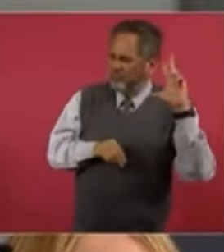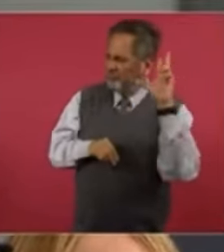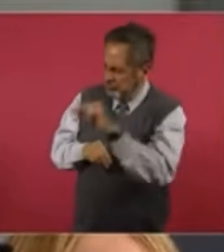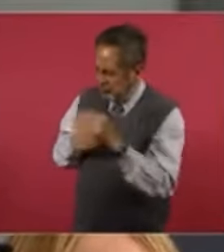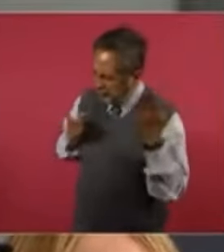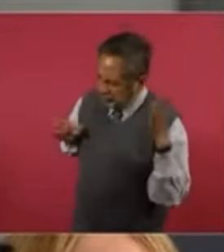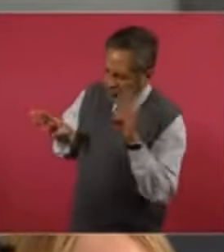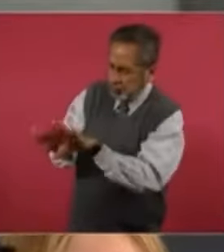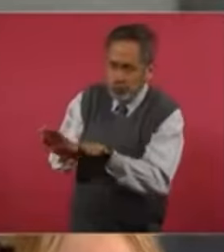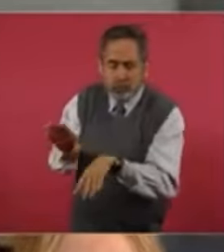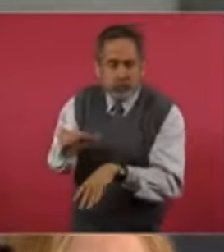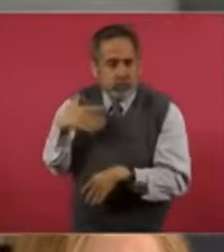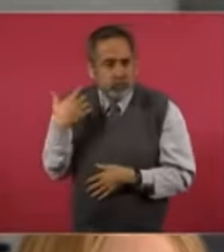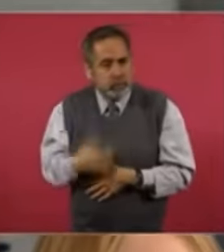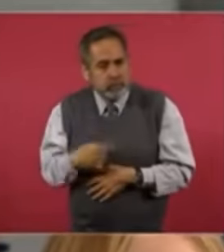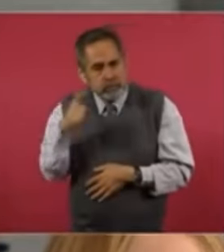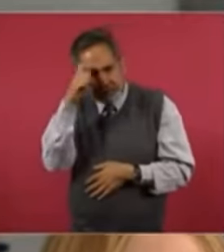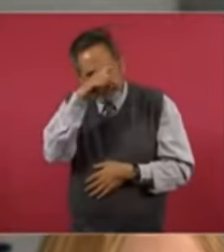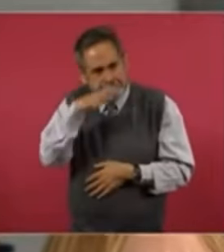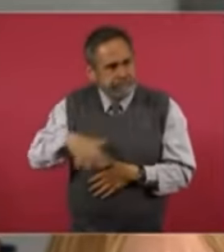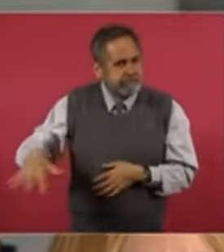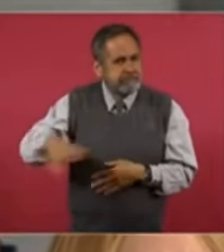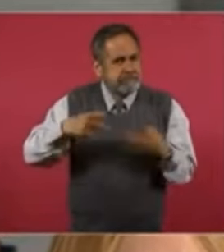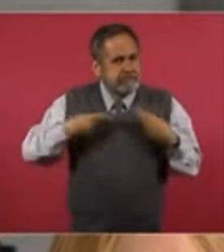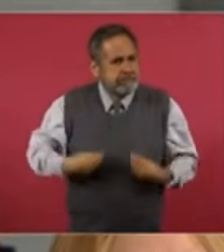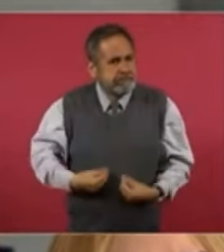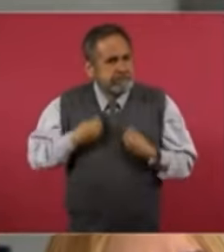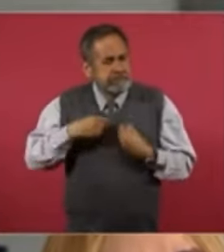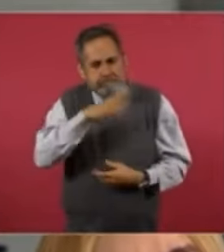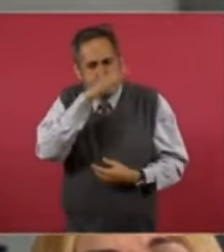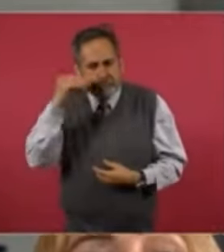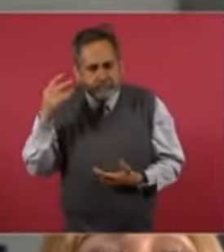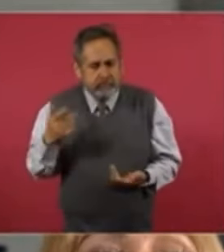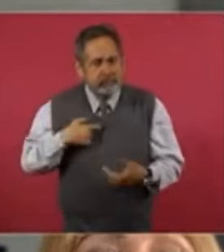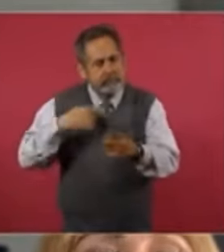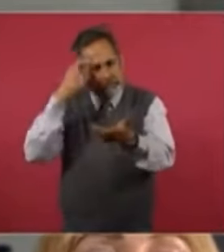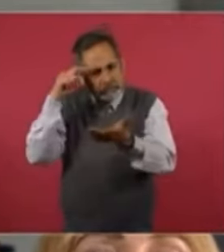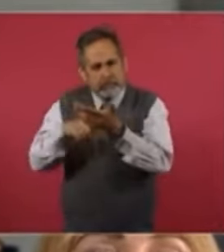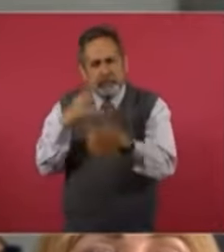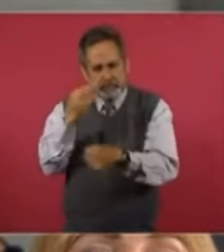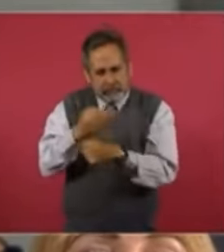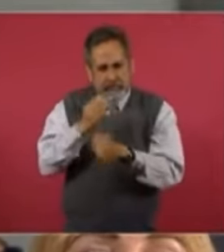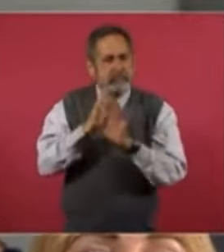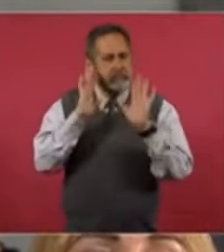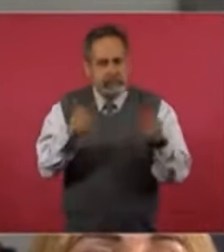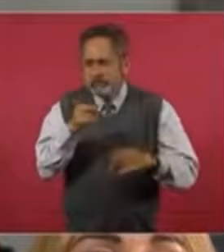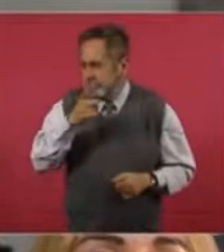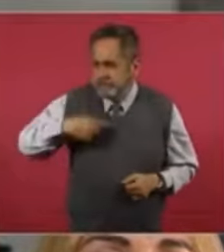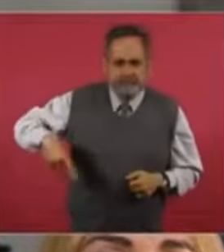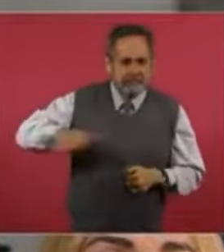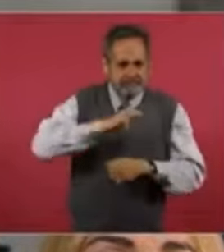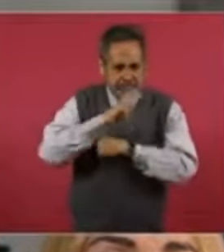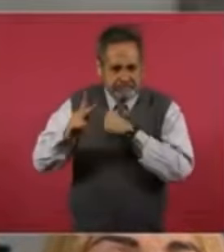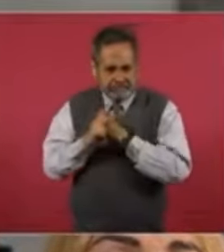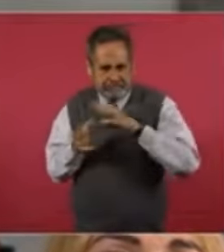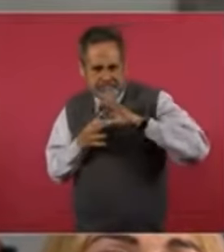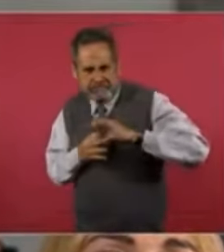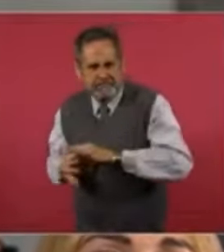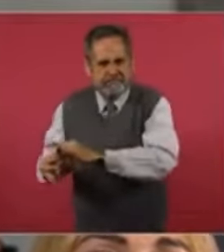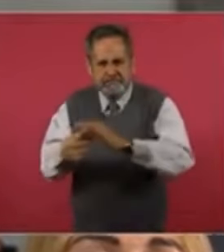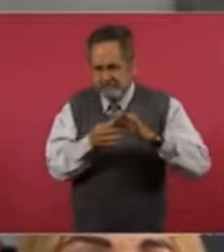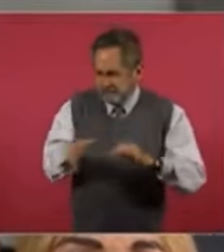difícil la vida de los cubanos. ¿Usted no cree que ya es hora de armar un mecanismo, un